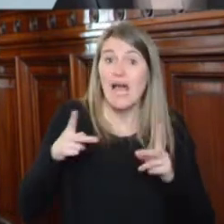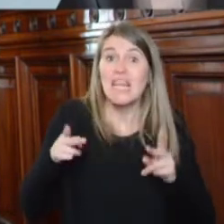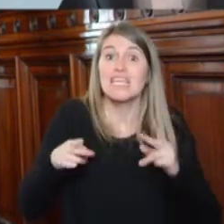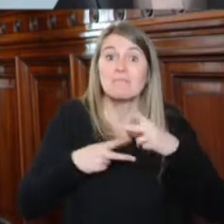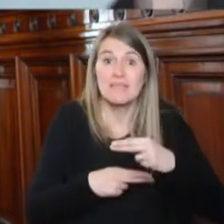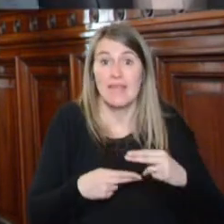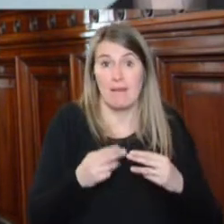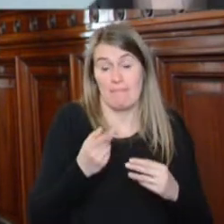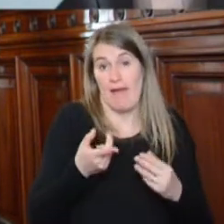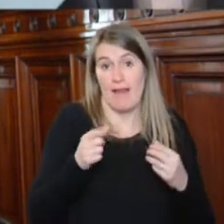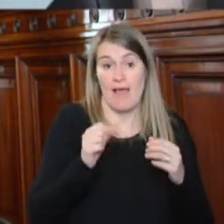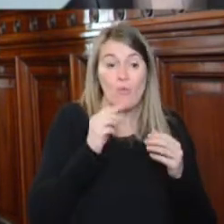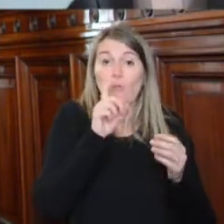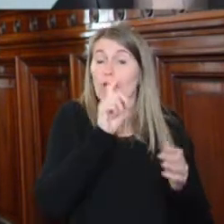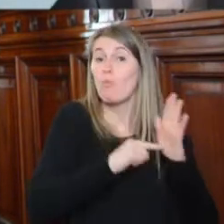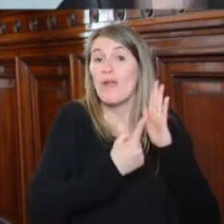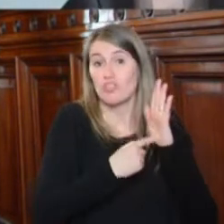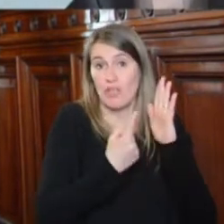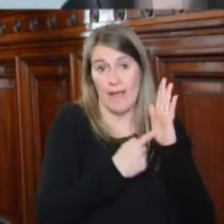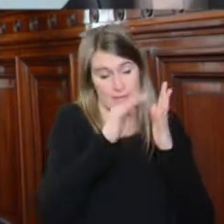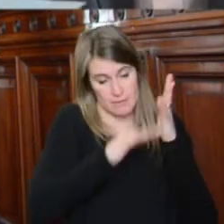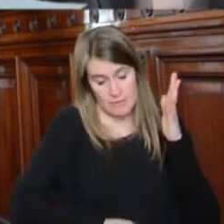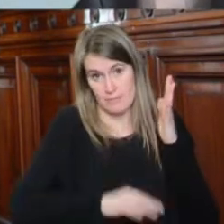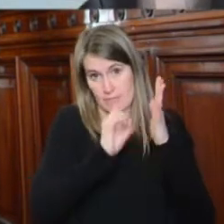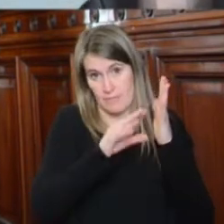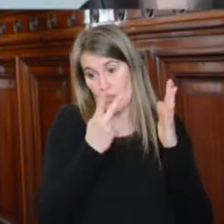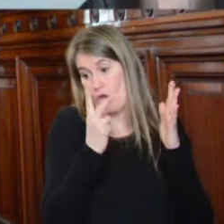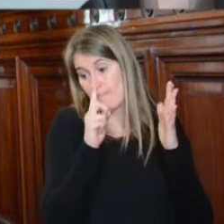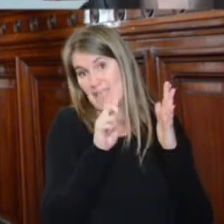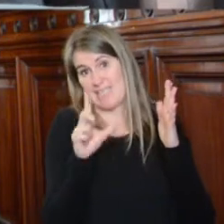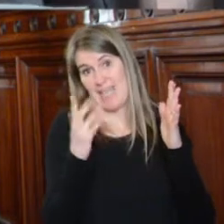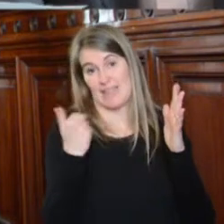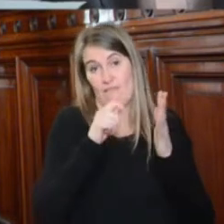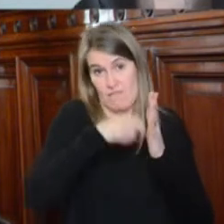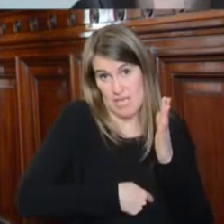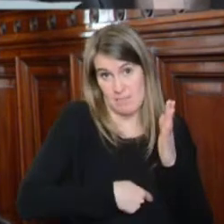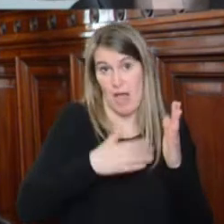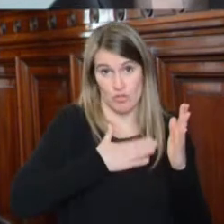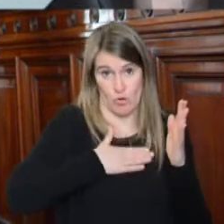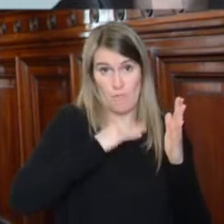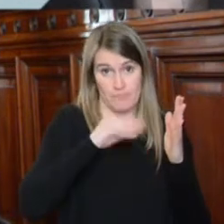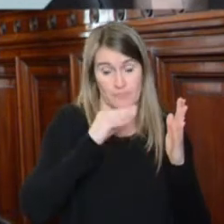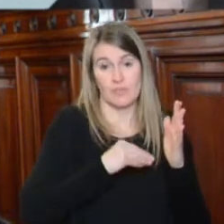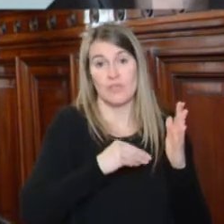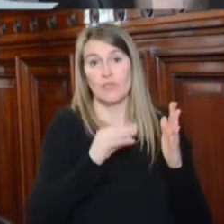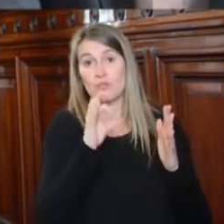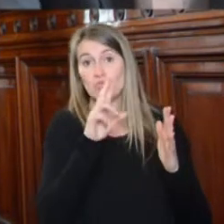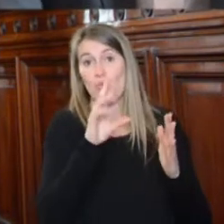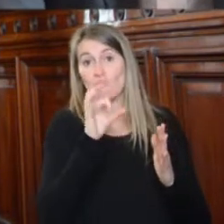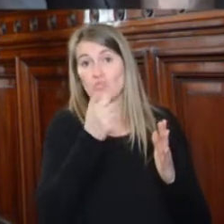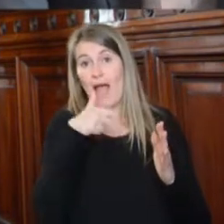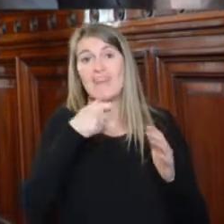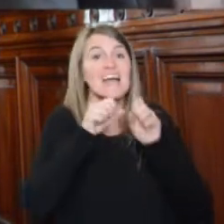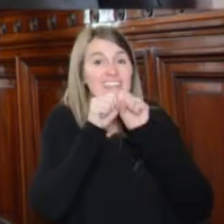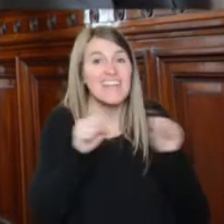poder. Buenos Aires, 23 de octubre de 2017, firma Lucía Sef, quien les habla, y Susana Perkins, secretaria de la